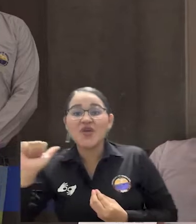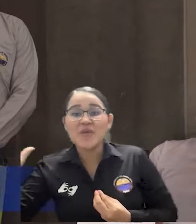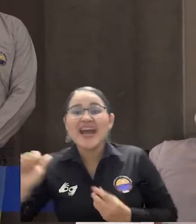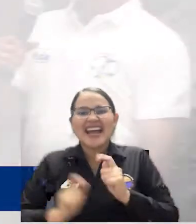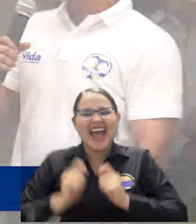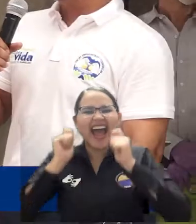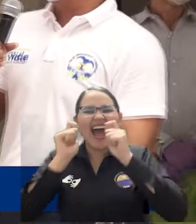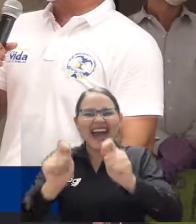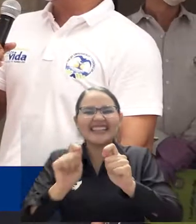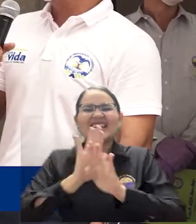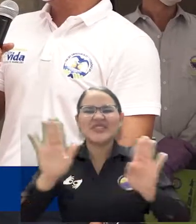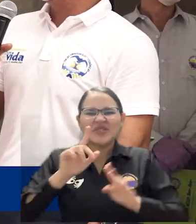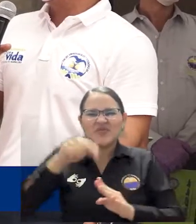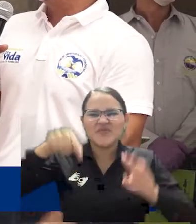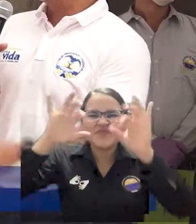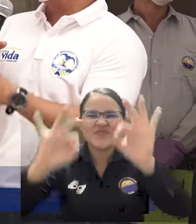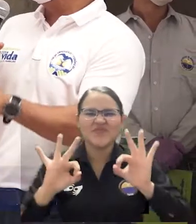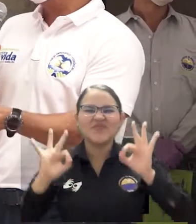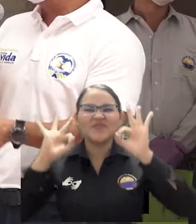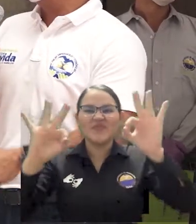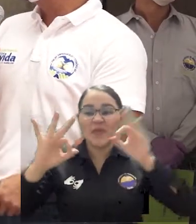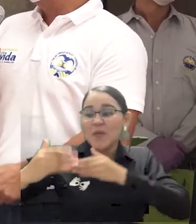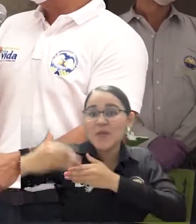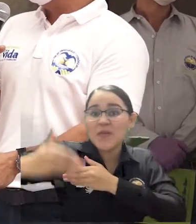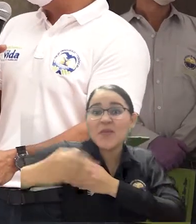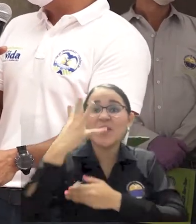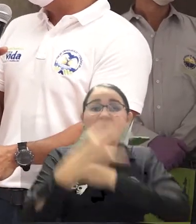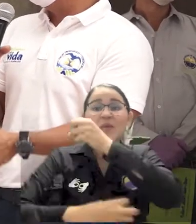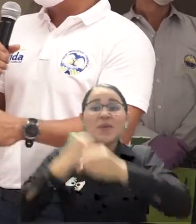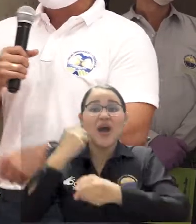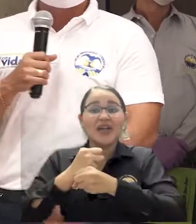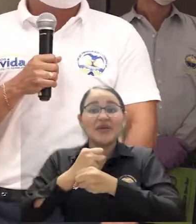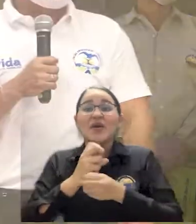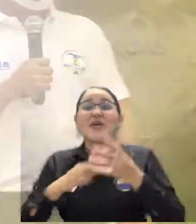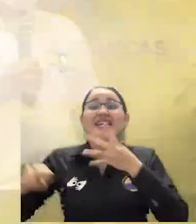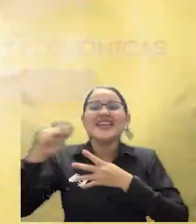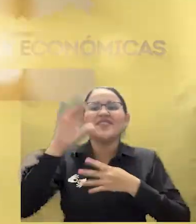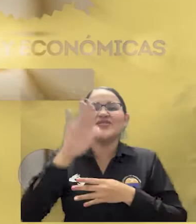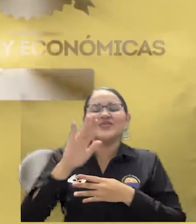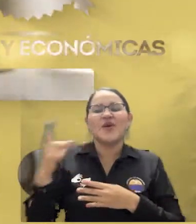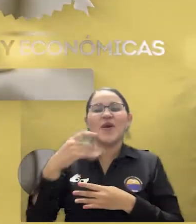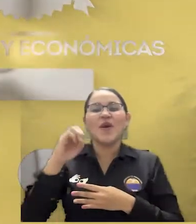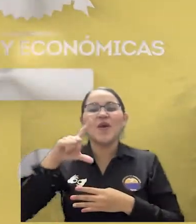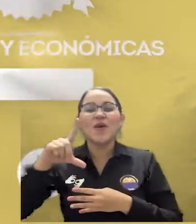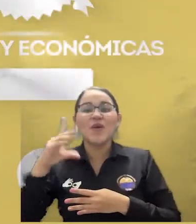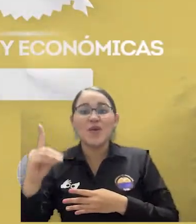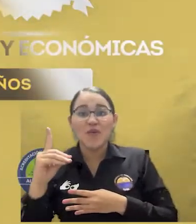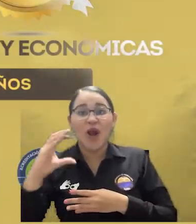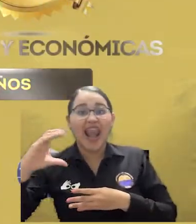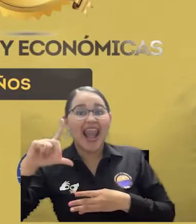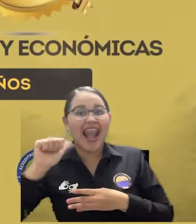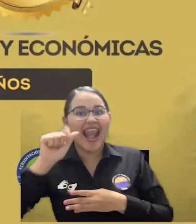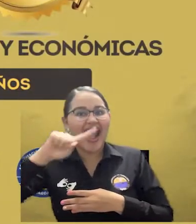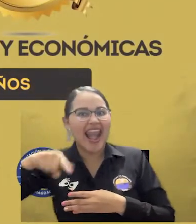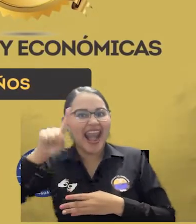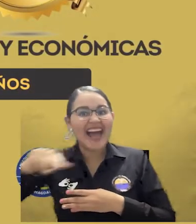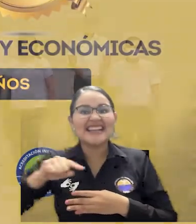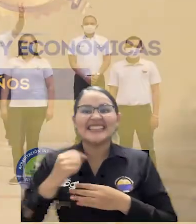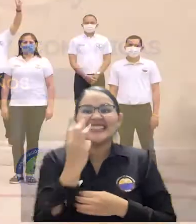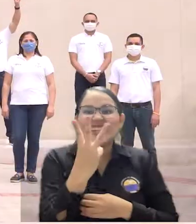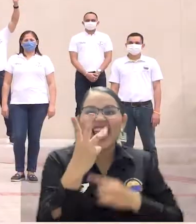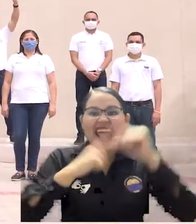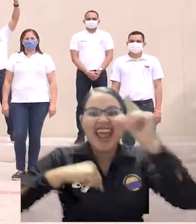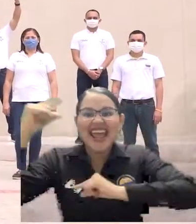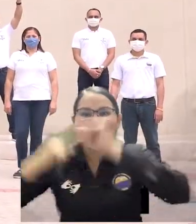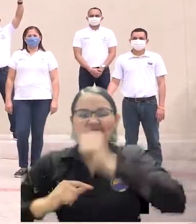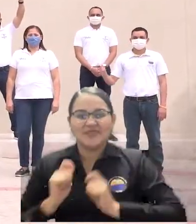Ciencias Empresariales Económicas de la Universidad por un tiempo de cuatro años en el nivel Gold Class con tres estrellas. La Facultad de Ciencias